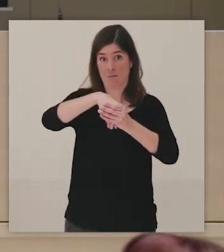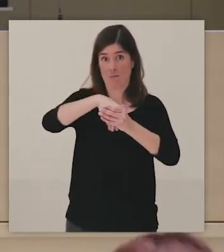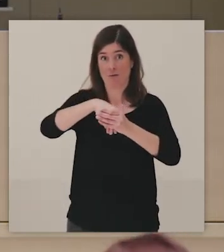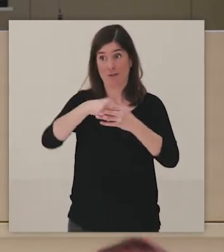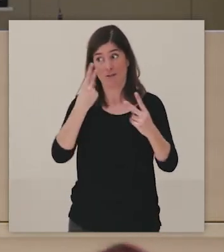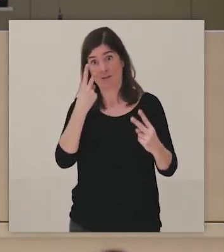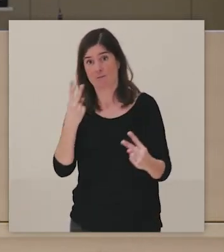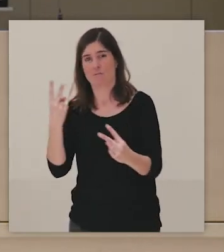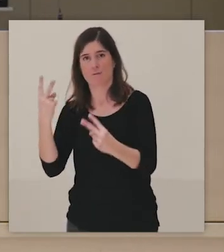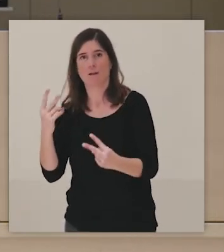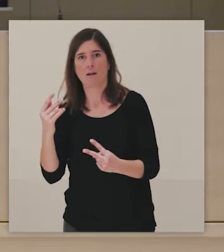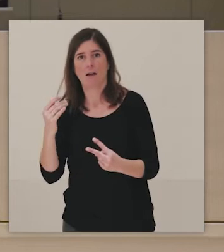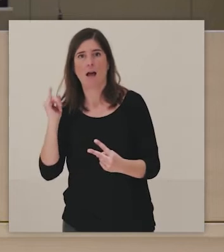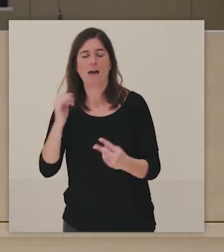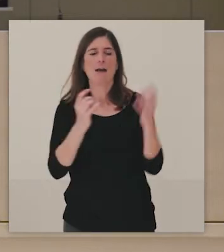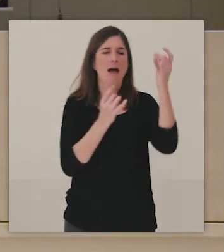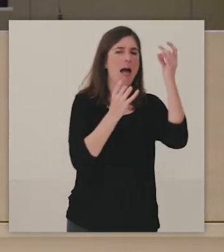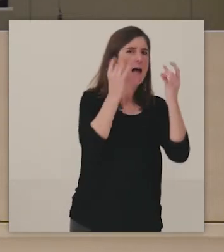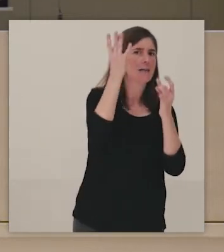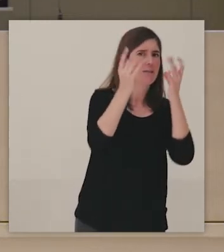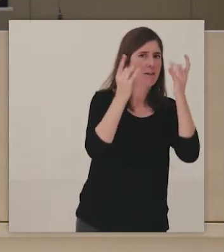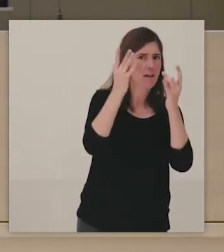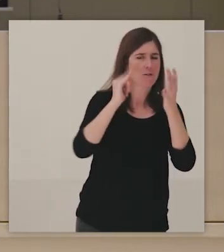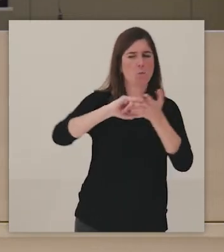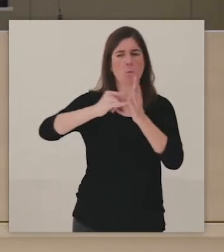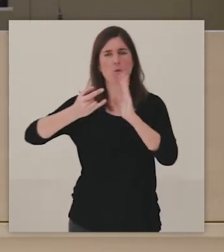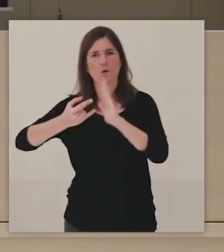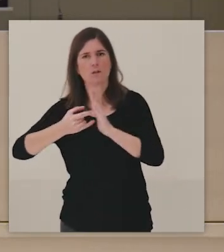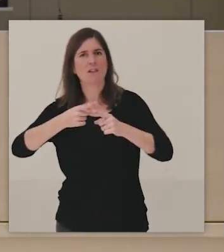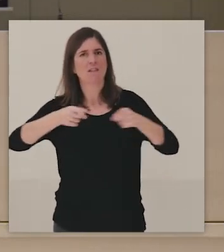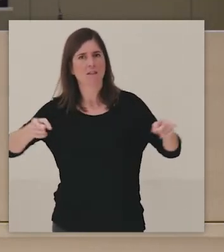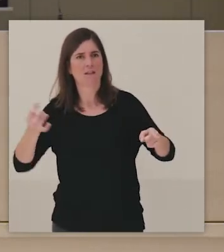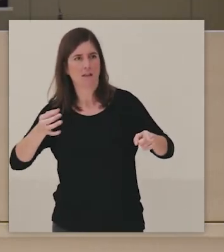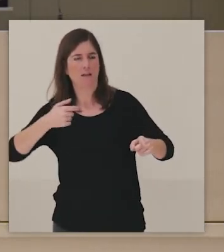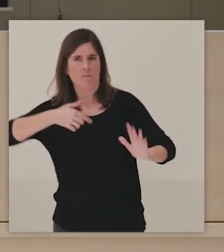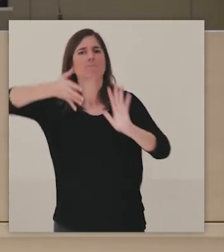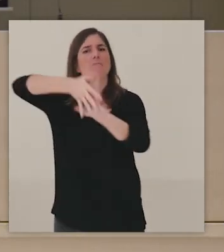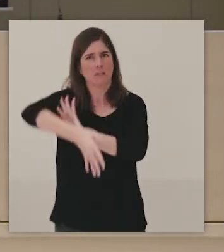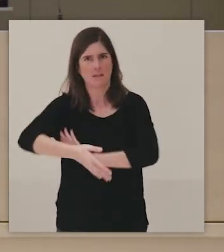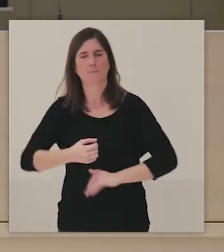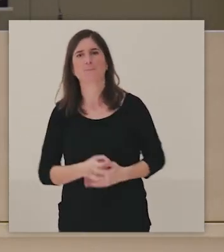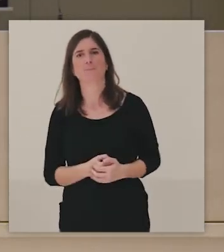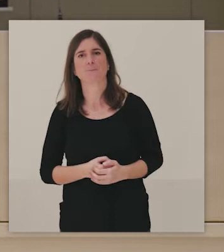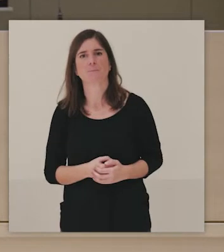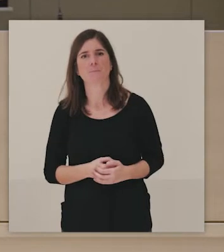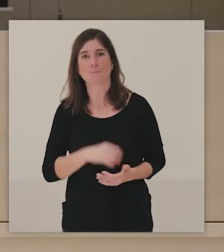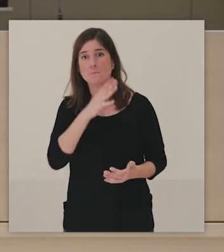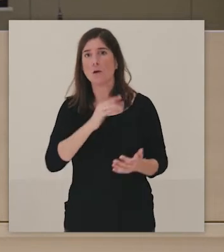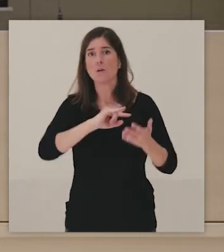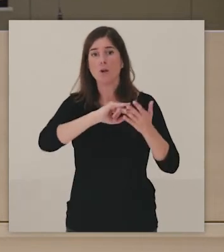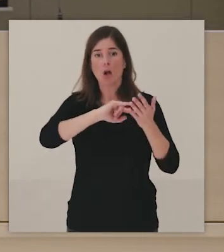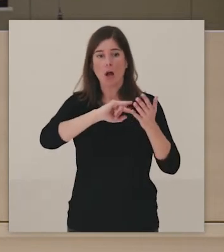actividades, vais a ver ahora también la diferencia entre actividades, proyectos, estos proyectos que os hablo de